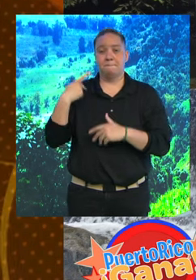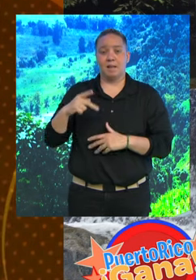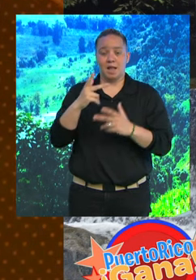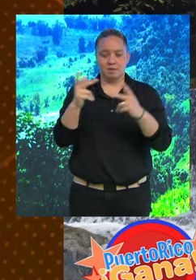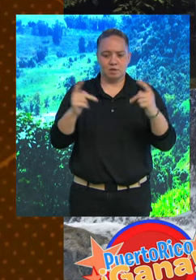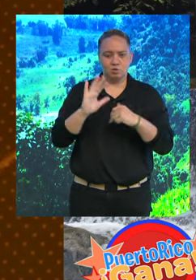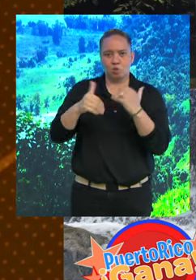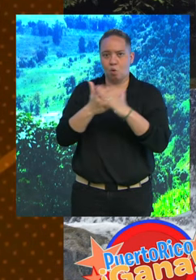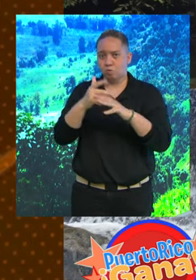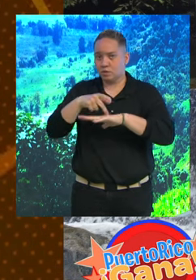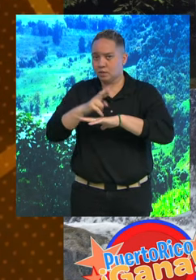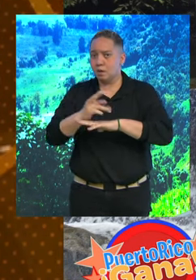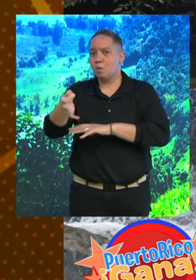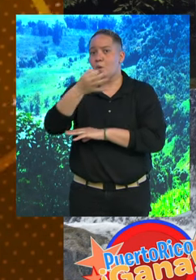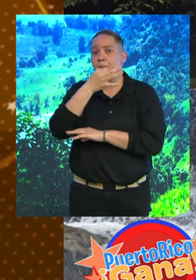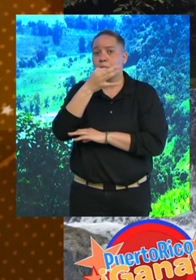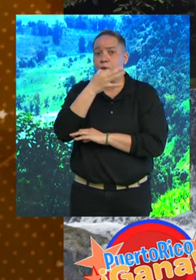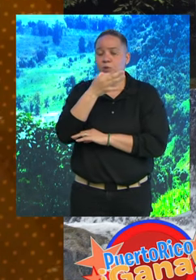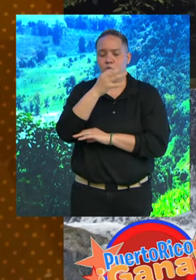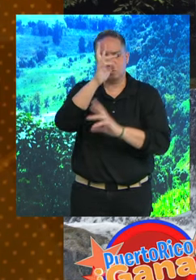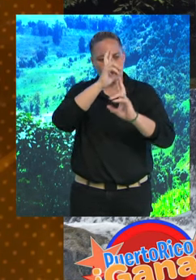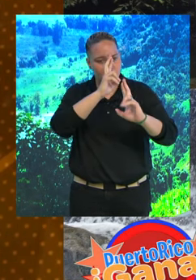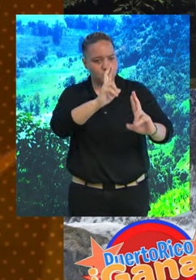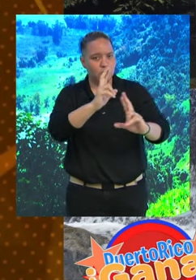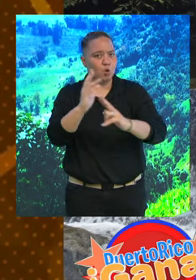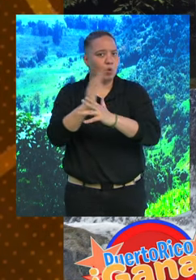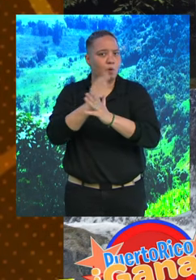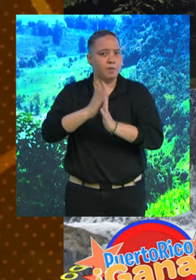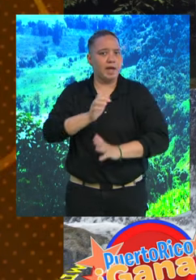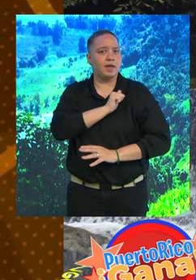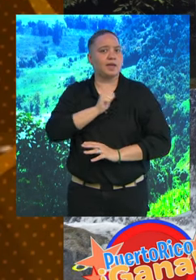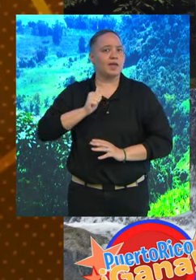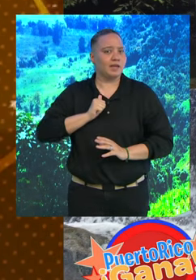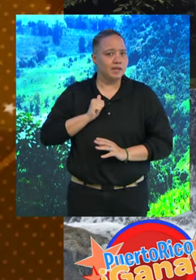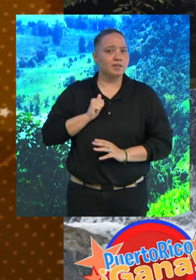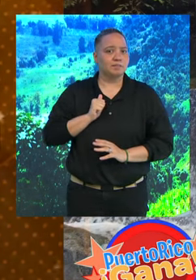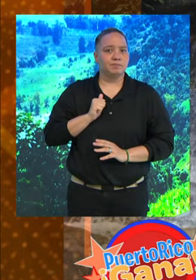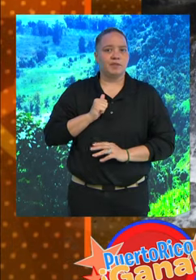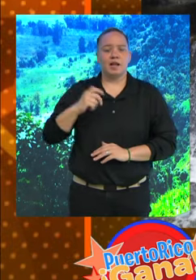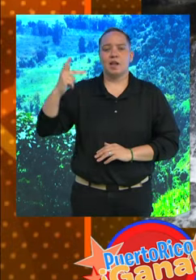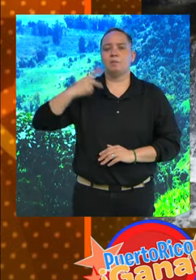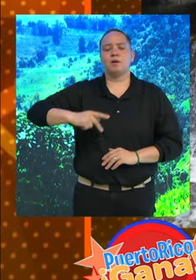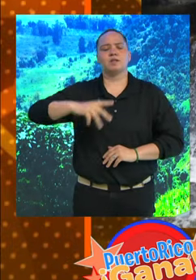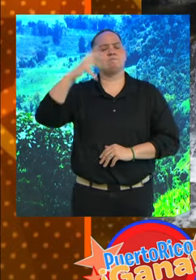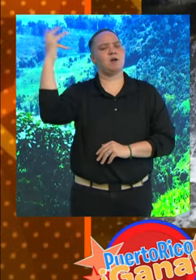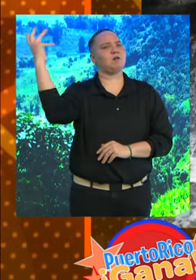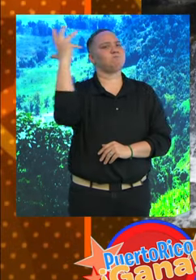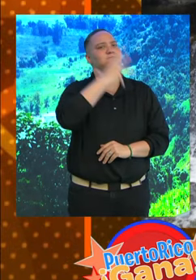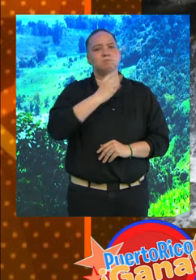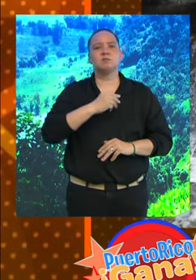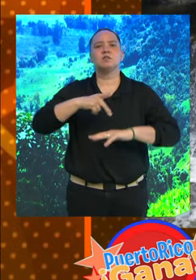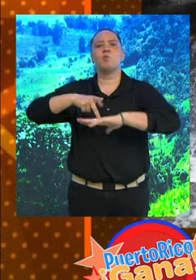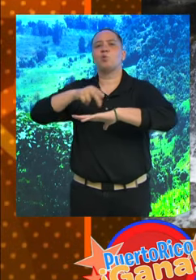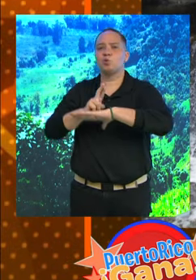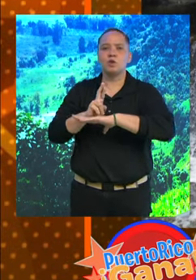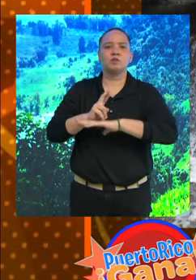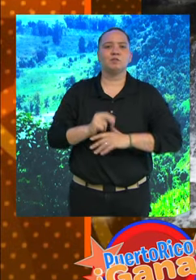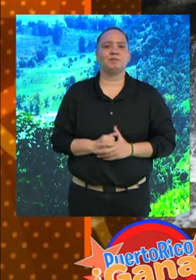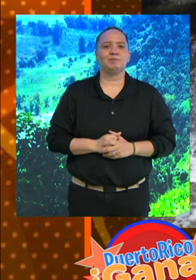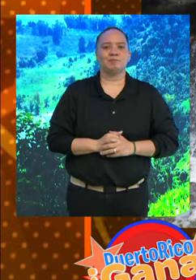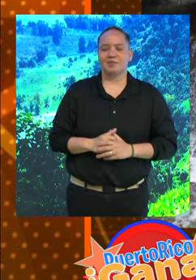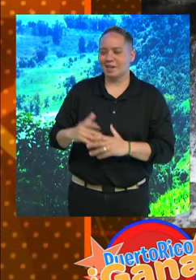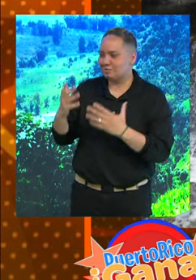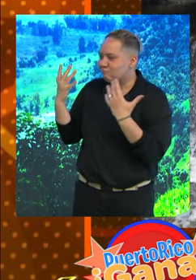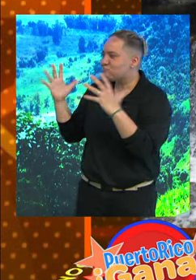Sabemos, claro que sí. Pero próximamente, con el respeto de todos mis compañeros alcaldes, será la plaza más hermosa de Puerto Rico, porque está